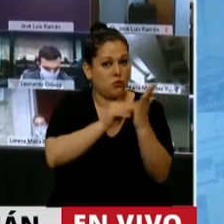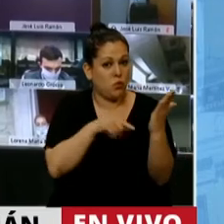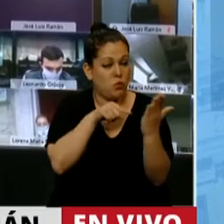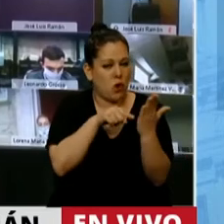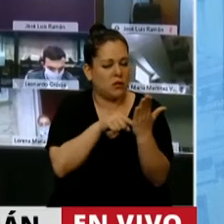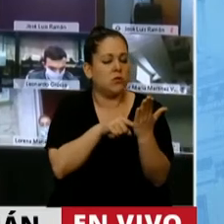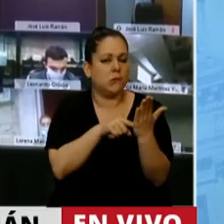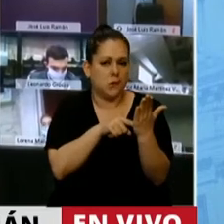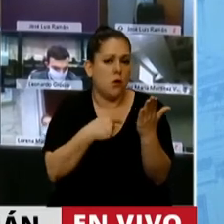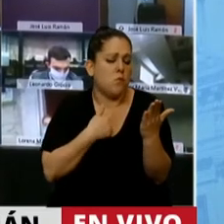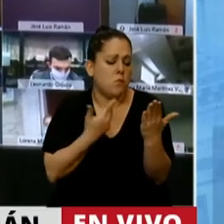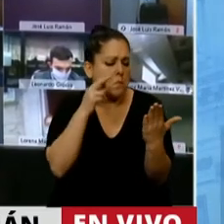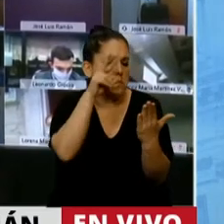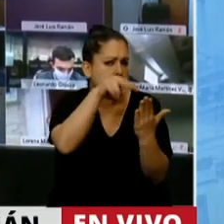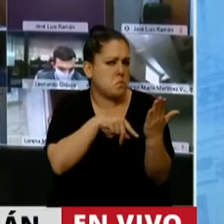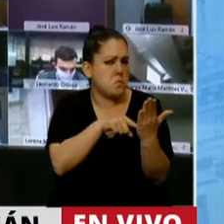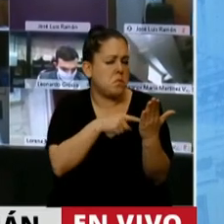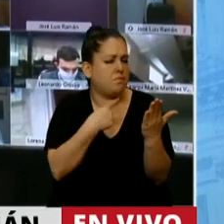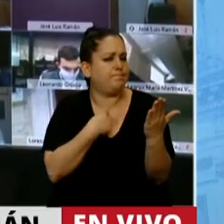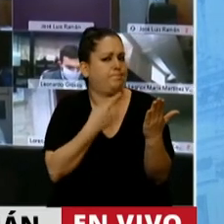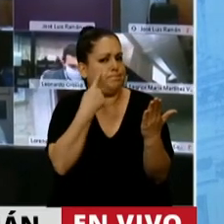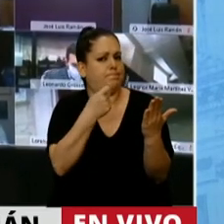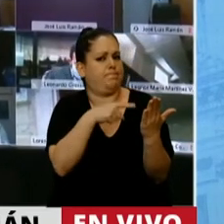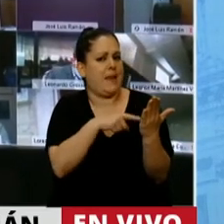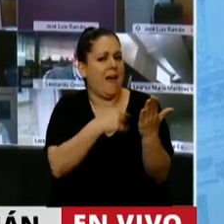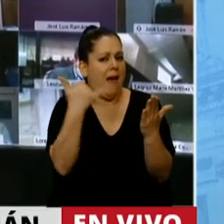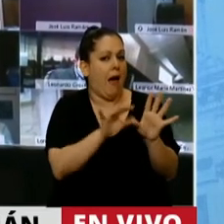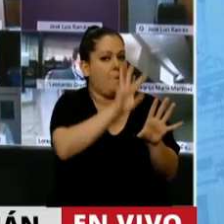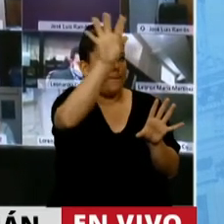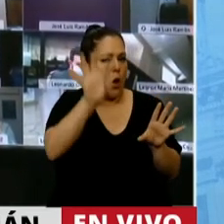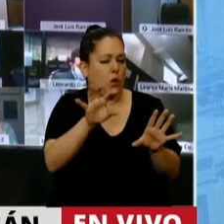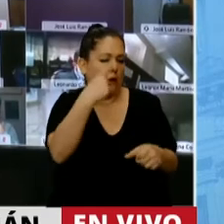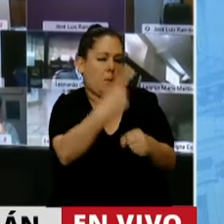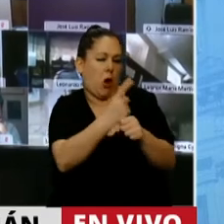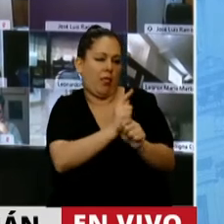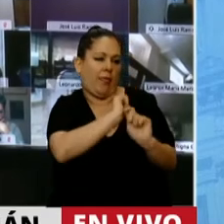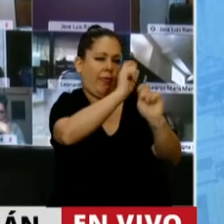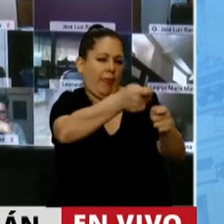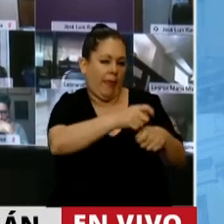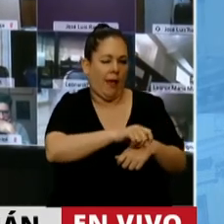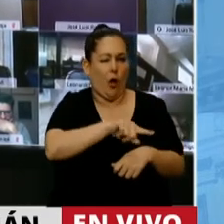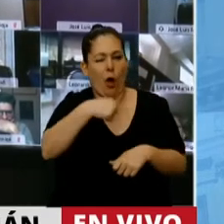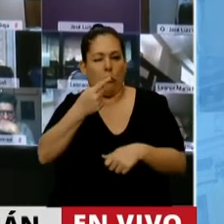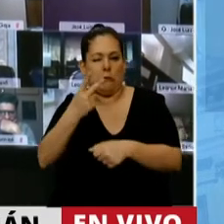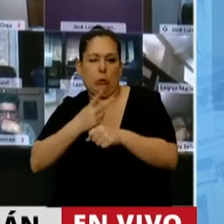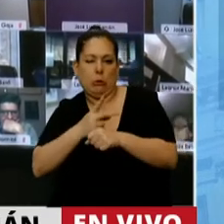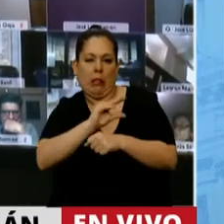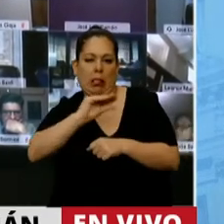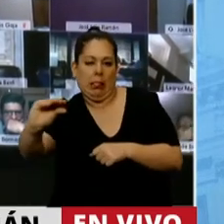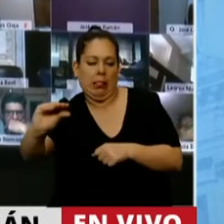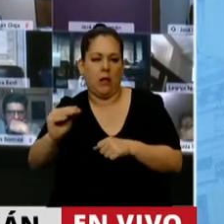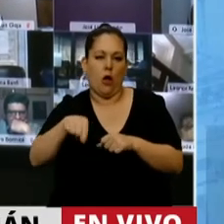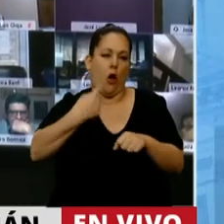lo que puedo deducir es que hay provincias de primera categoría, de segunda categoría, de tercera categoría y de